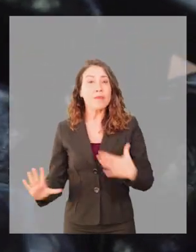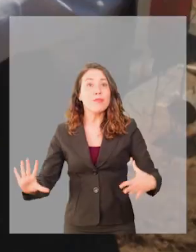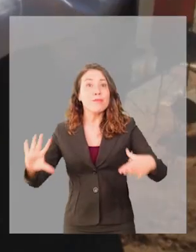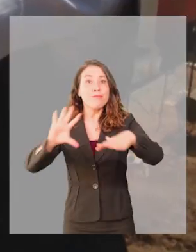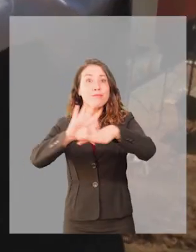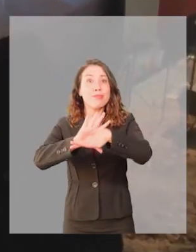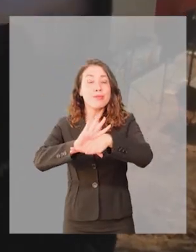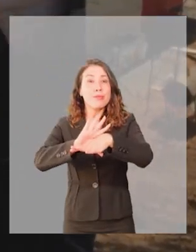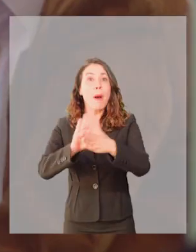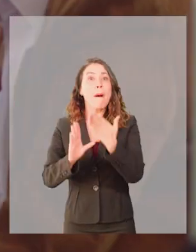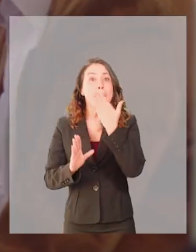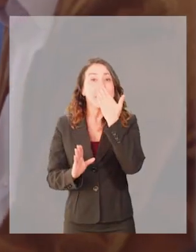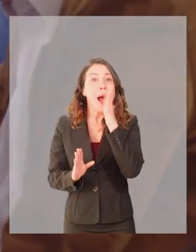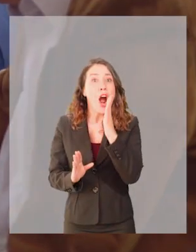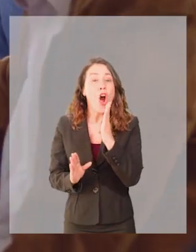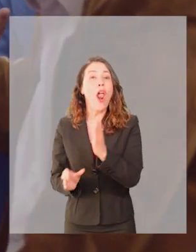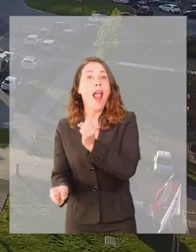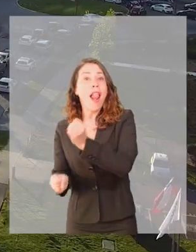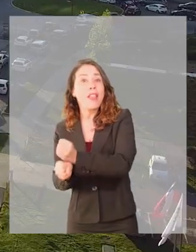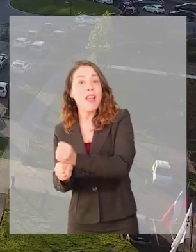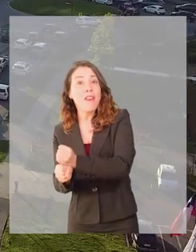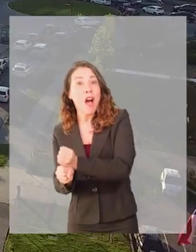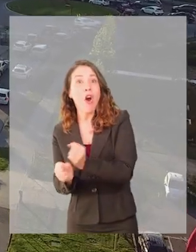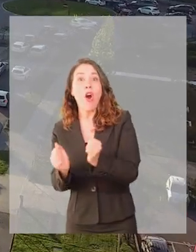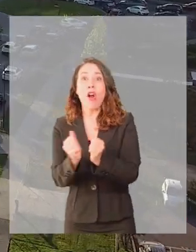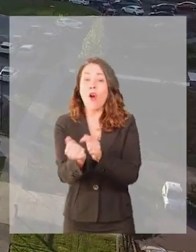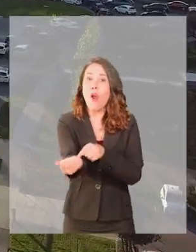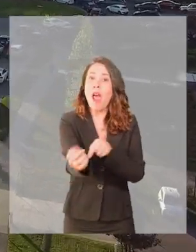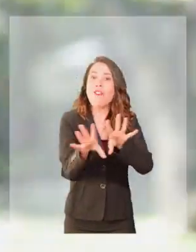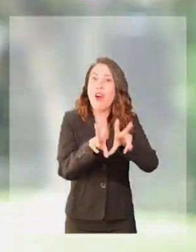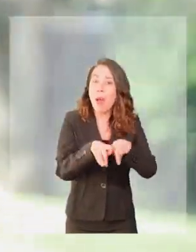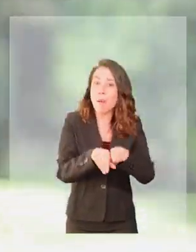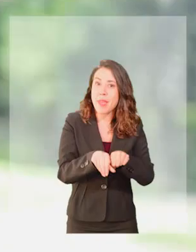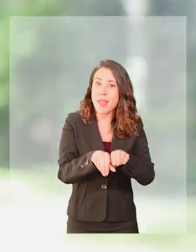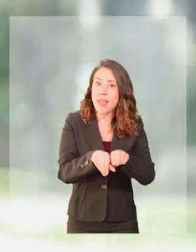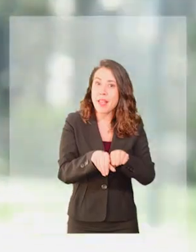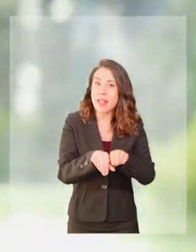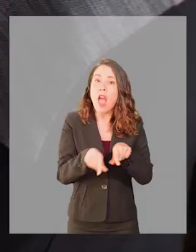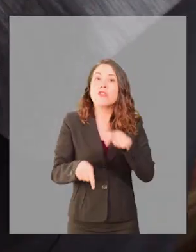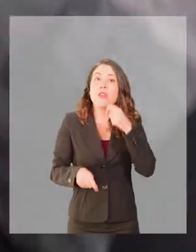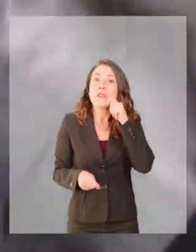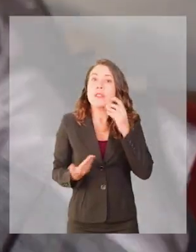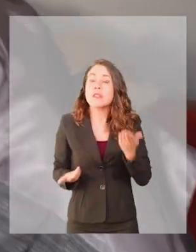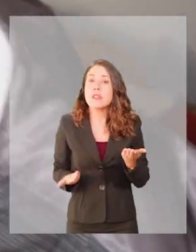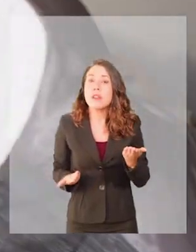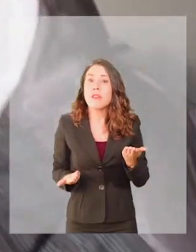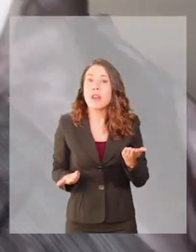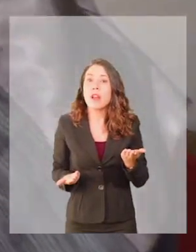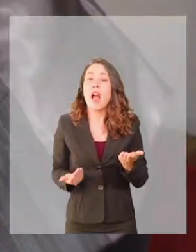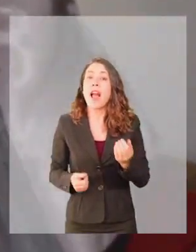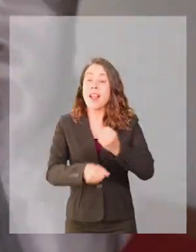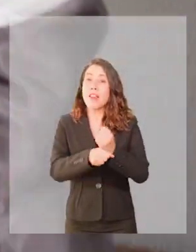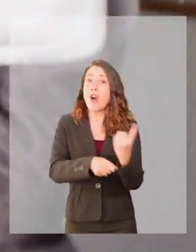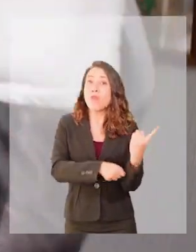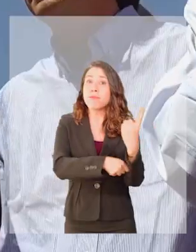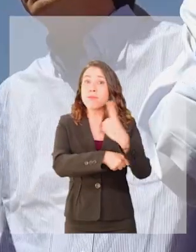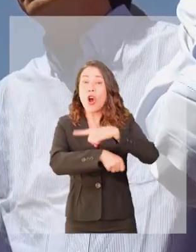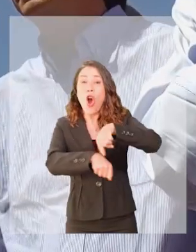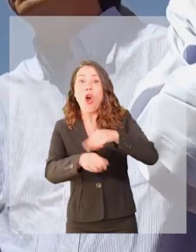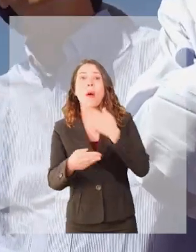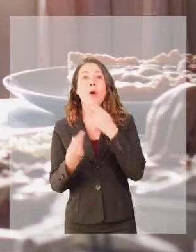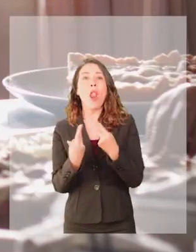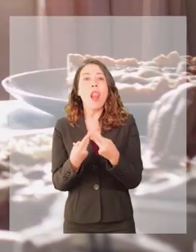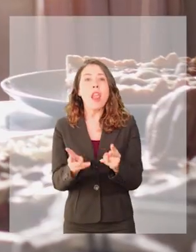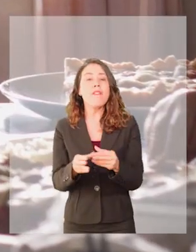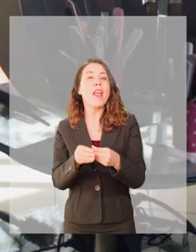vamos a compatibilizar mejor el mundo del trabajo con el mundo de la familia. Y eso exige jornadas